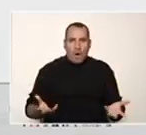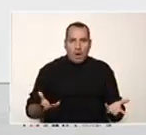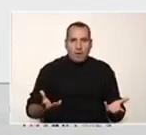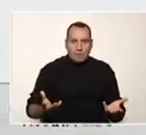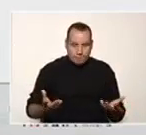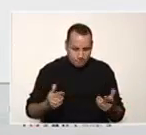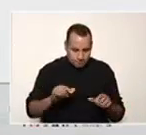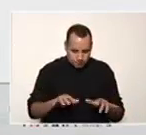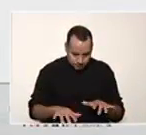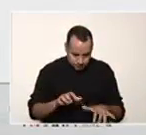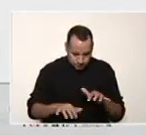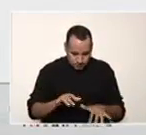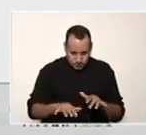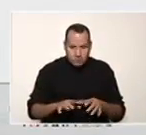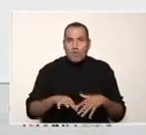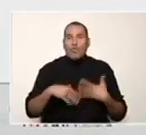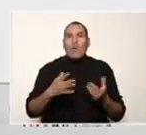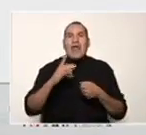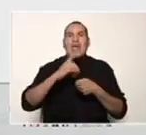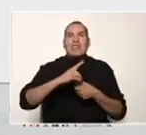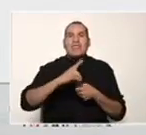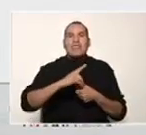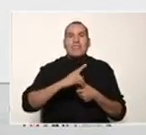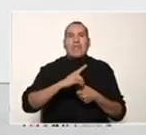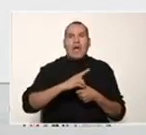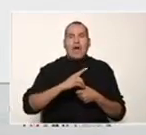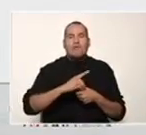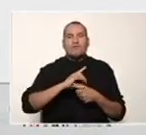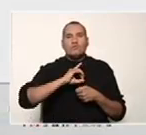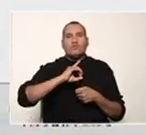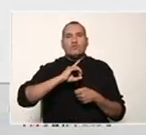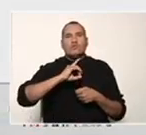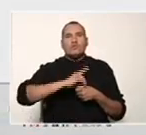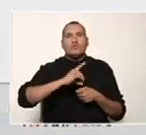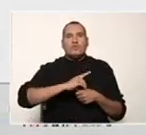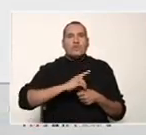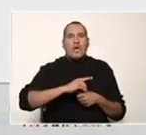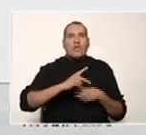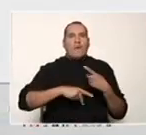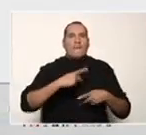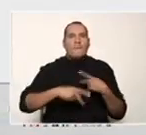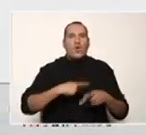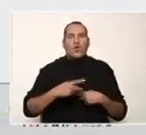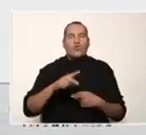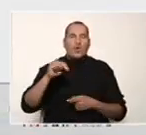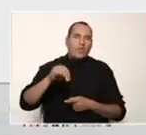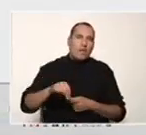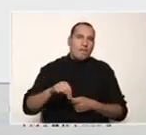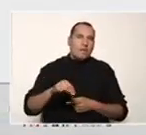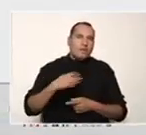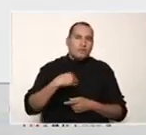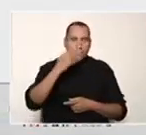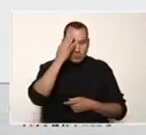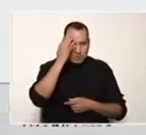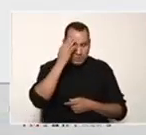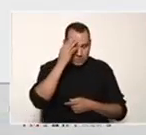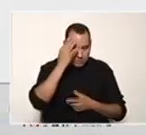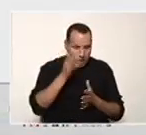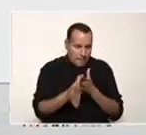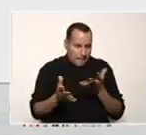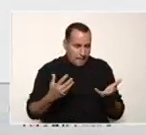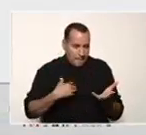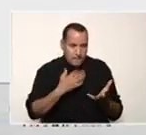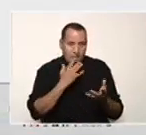pedirá los datos correspondientes a cada uno de estos casos de producto notable. Por lo que tomaremos el caso del